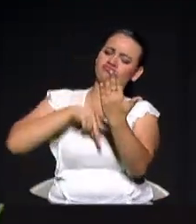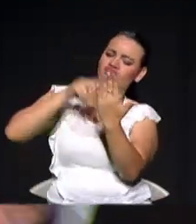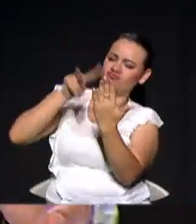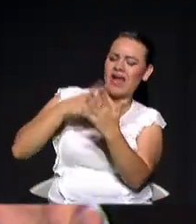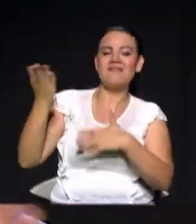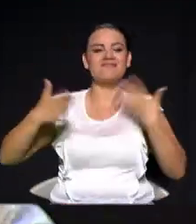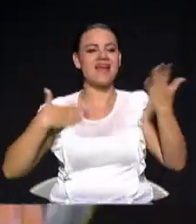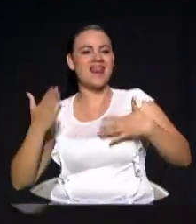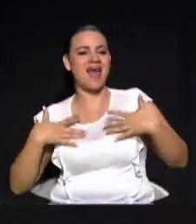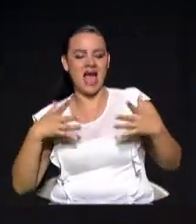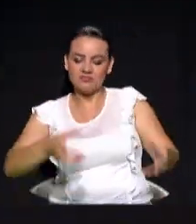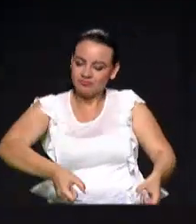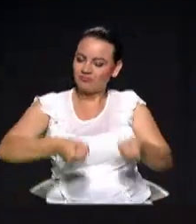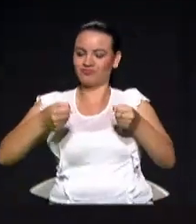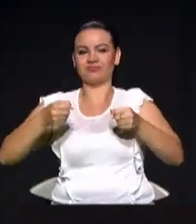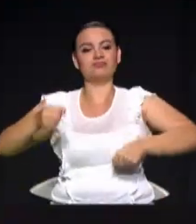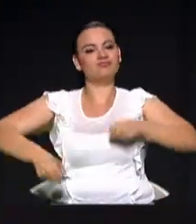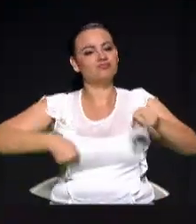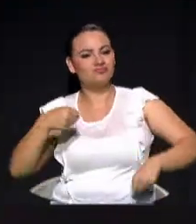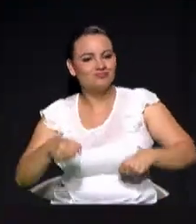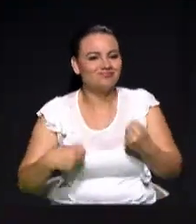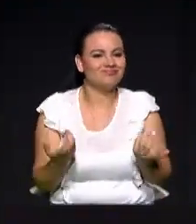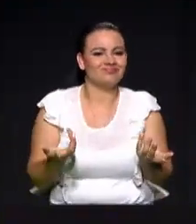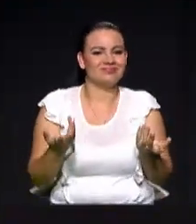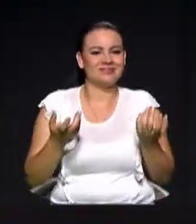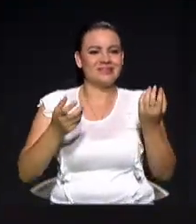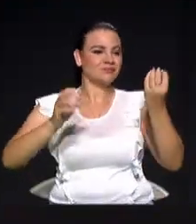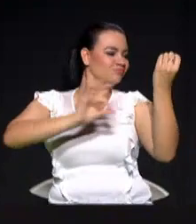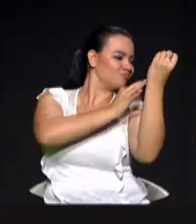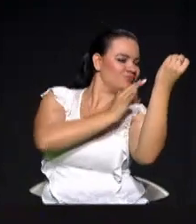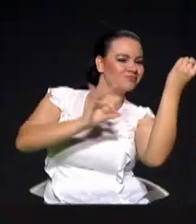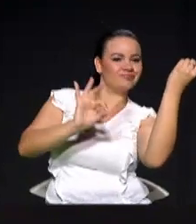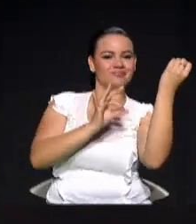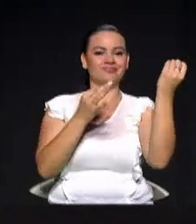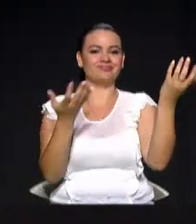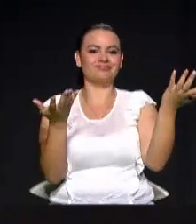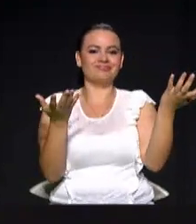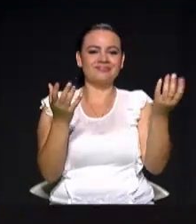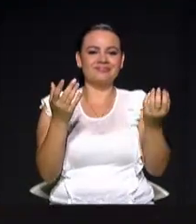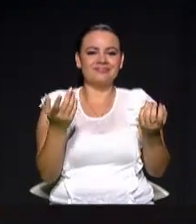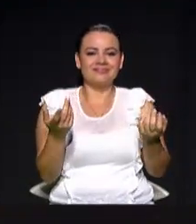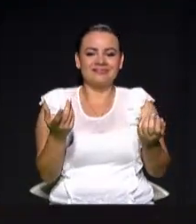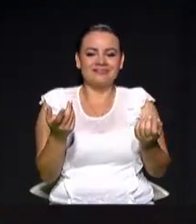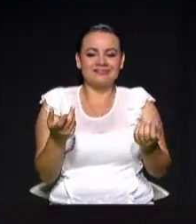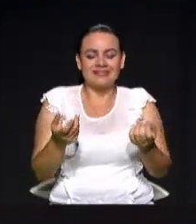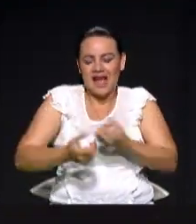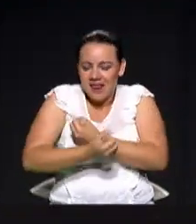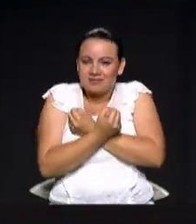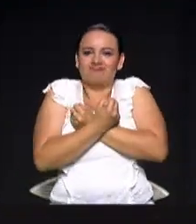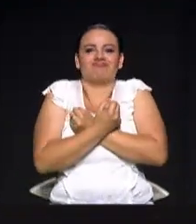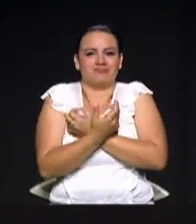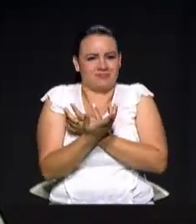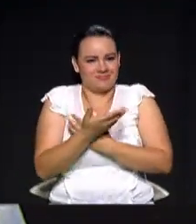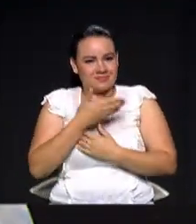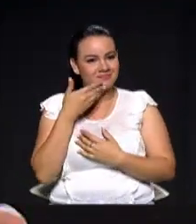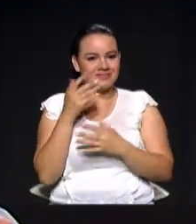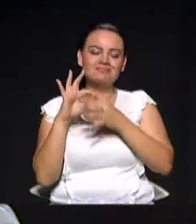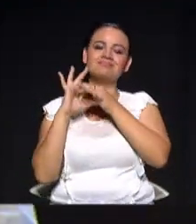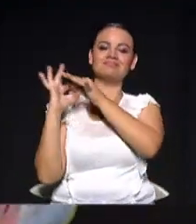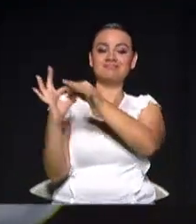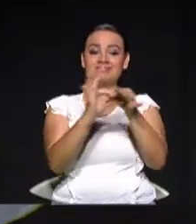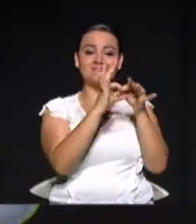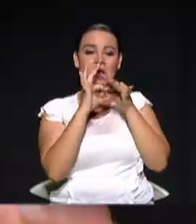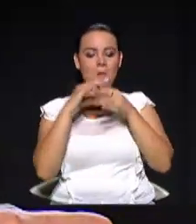bicicletas, que se empuñen los instrumentos, que se empuñe el amor, para que todos unidos cambiemos a